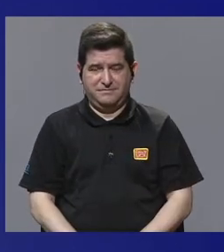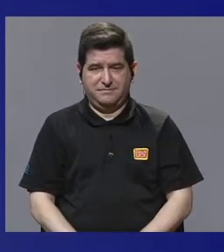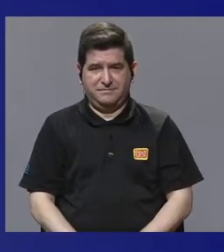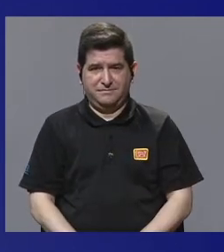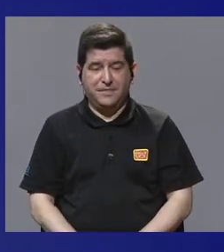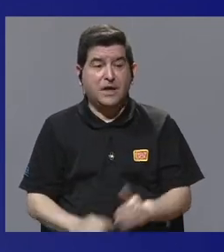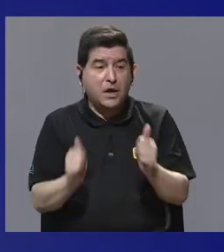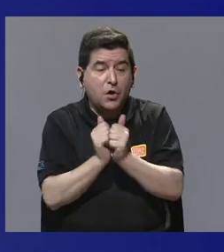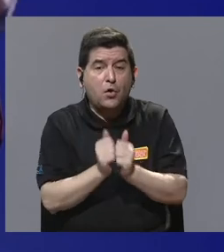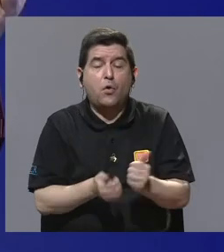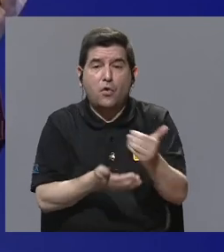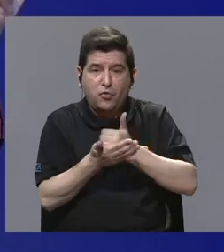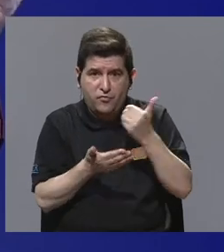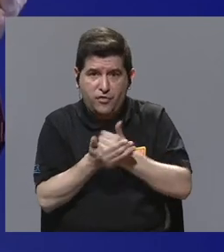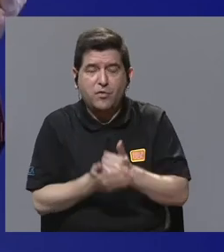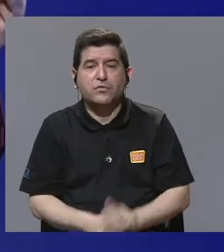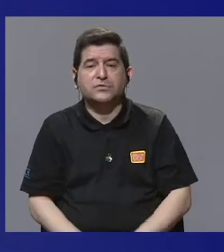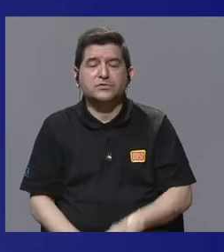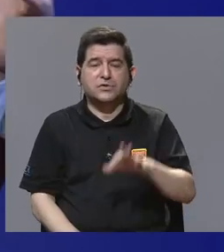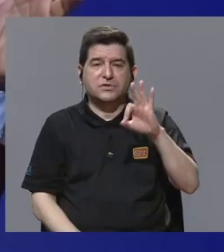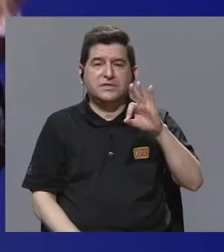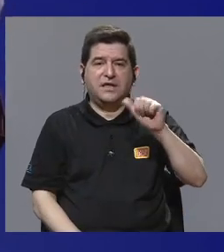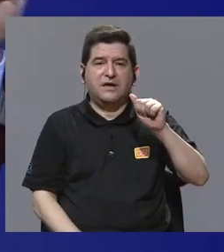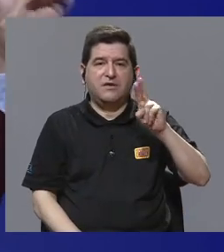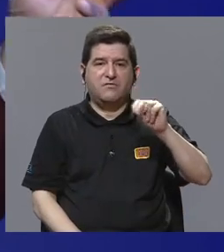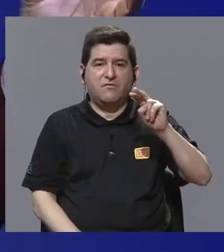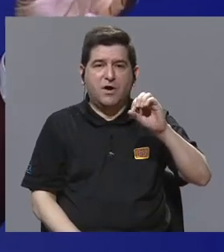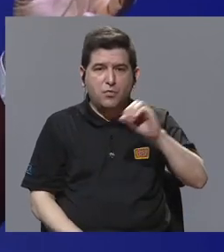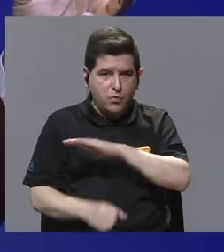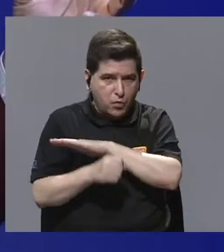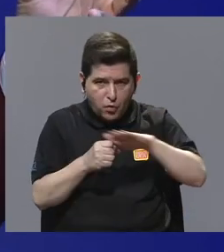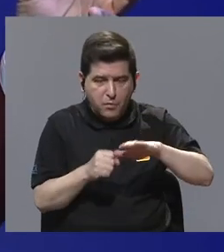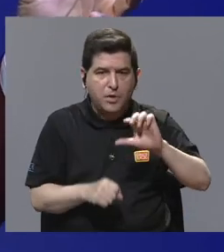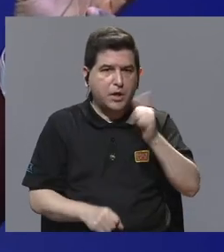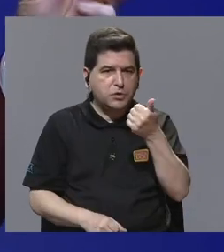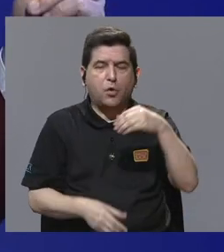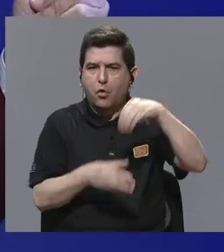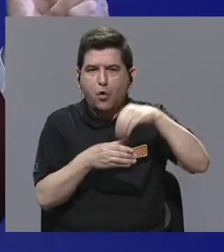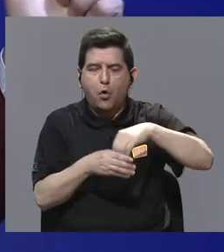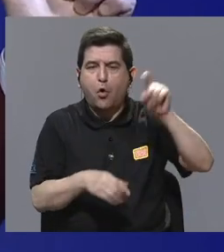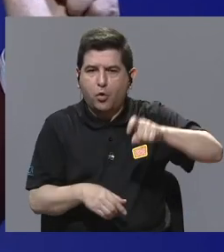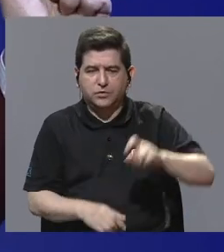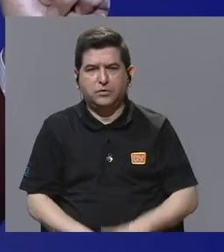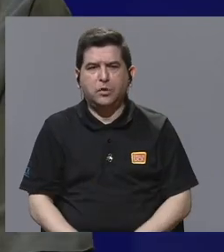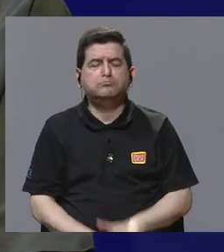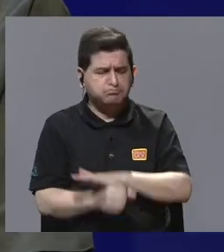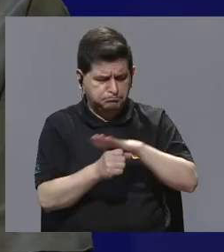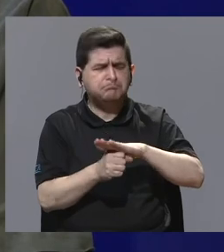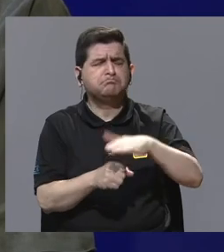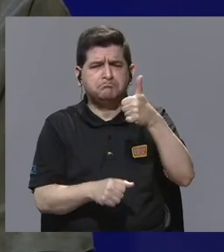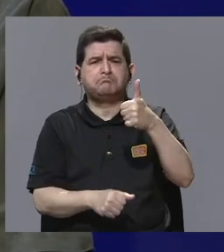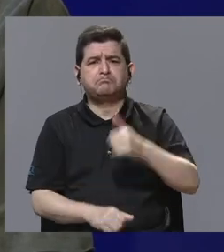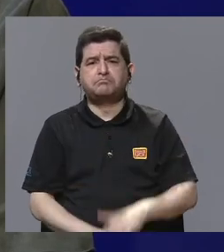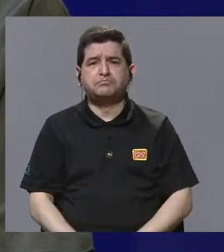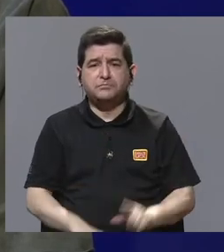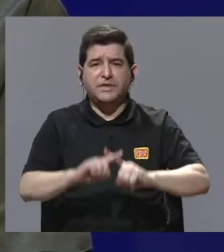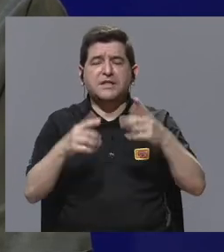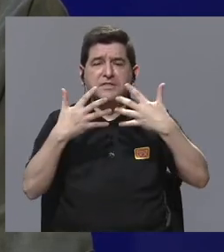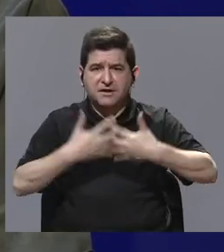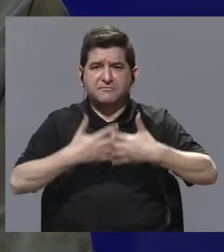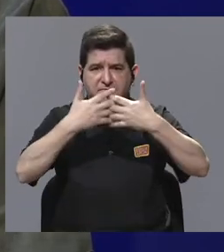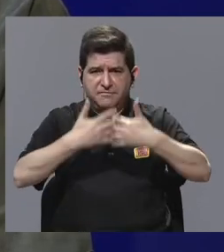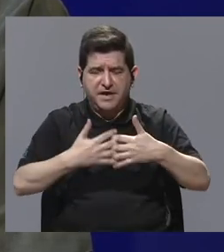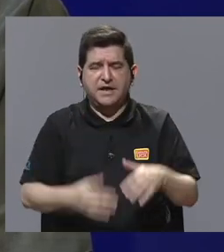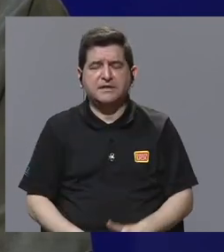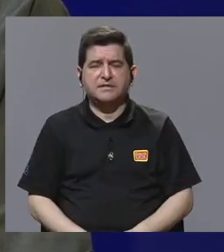¿Con los recursos del FAO no fue suficiente? ¿Ustedes tuvieron que tener algún otro tipo de aportes? No, no fue suficiente. Hay